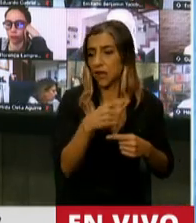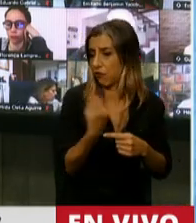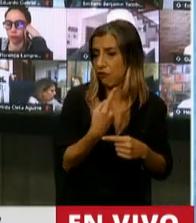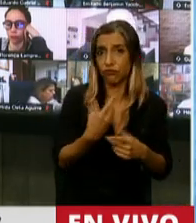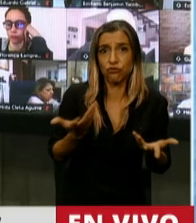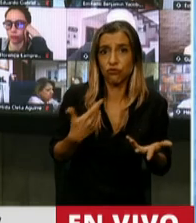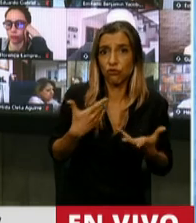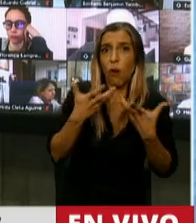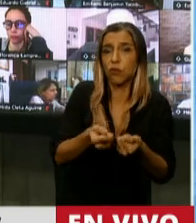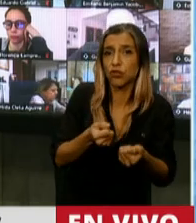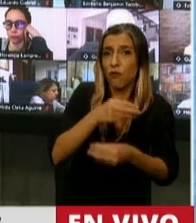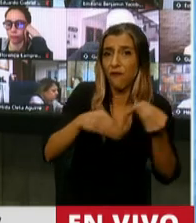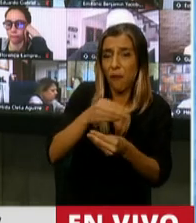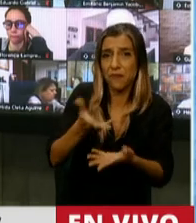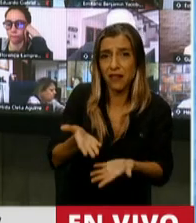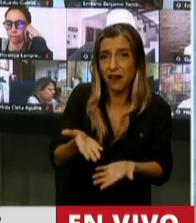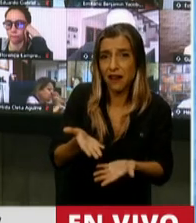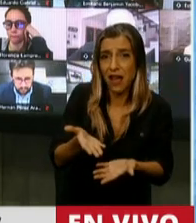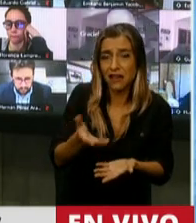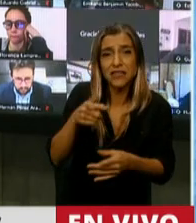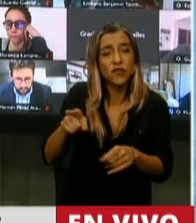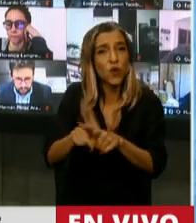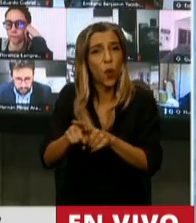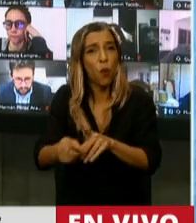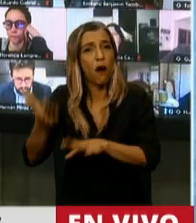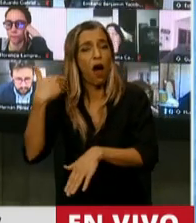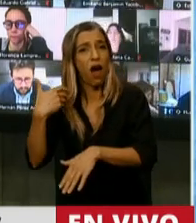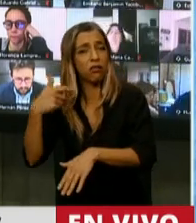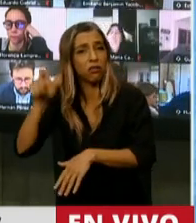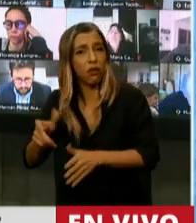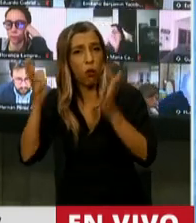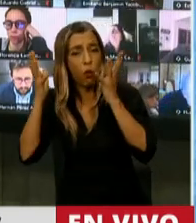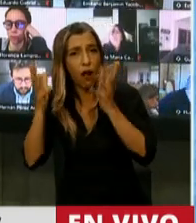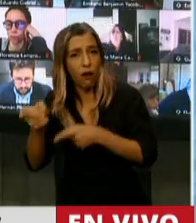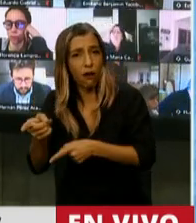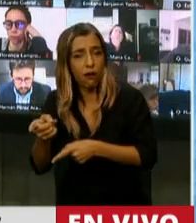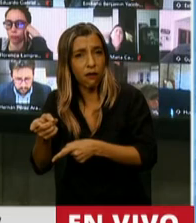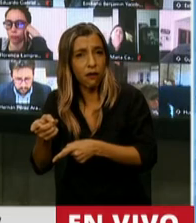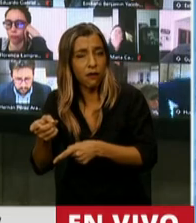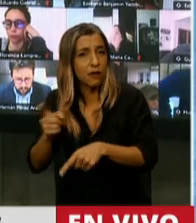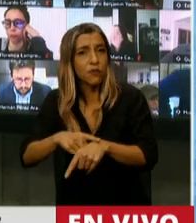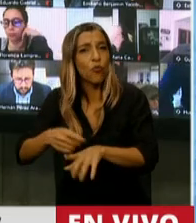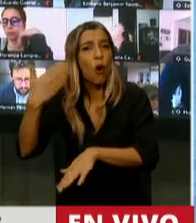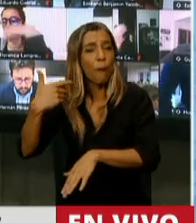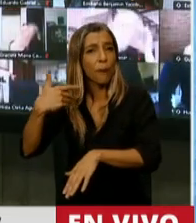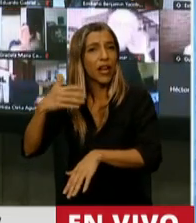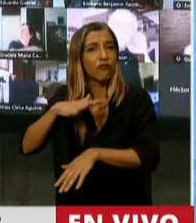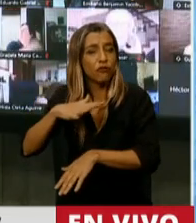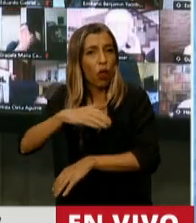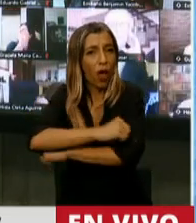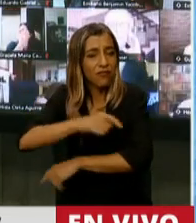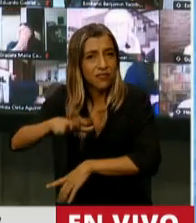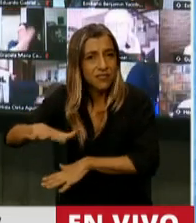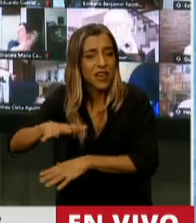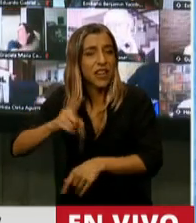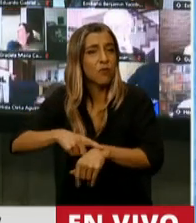familias. Eso es lo que hizo Dualde, es lo que hizo Dualde previo a la masacre de Avellaneda cuando mataron